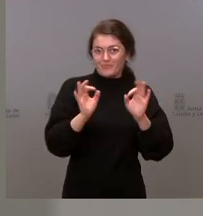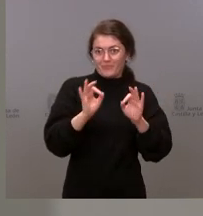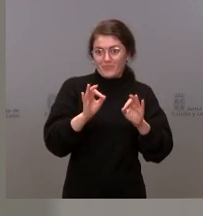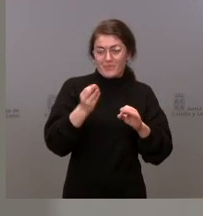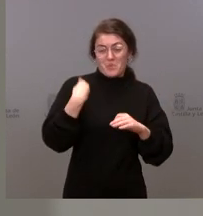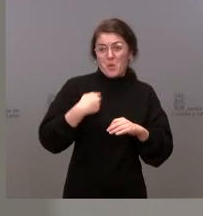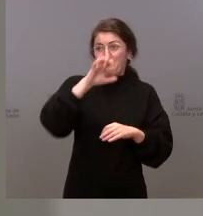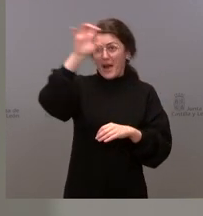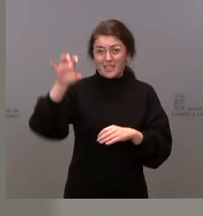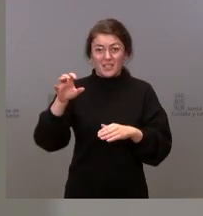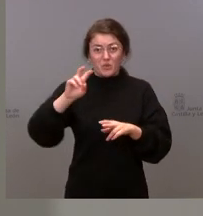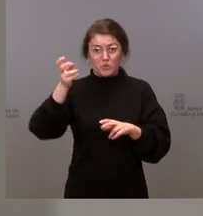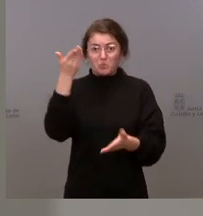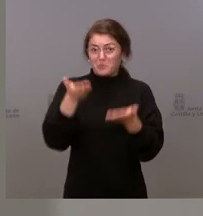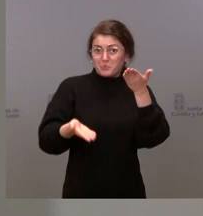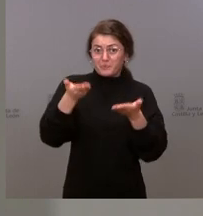así lo dicen.